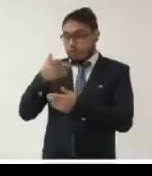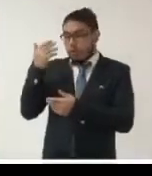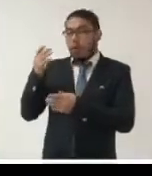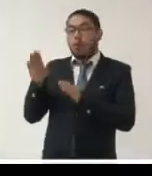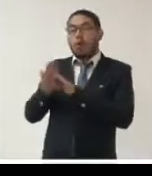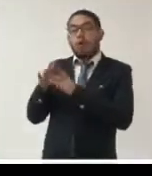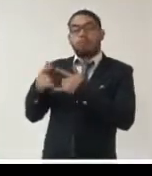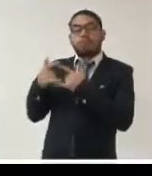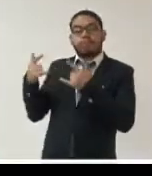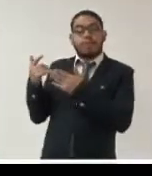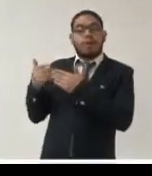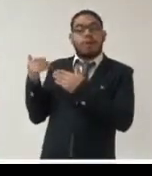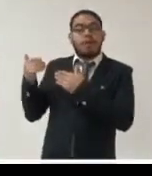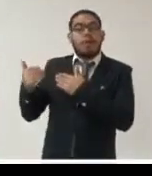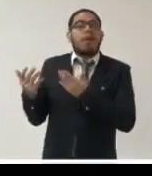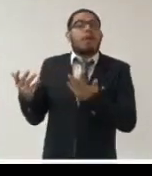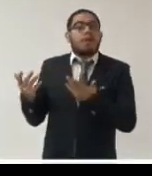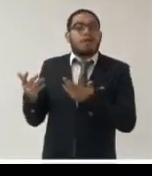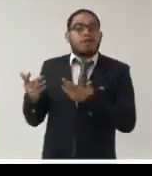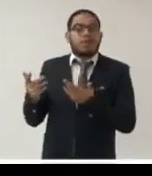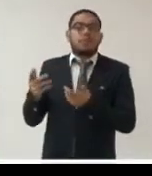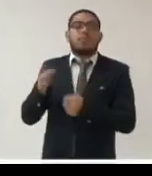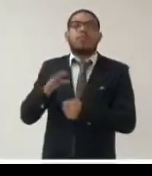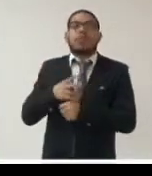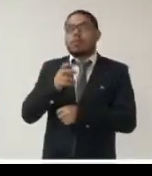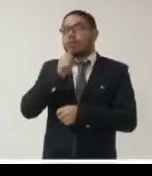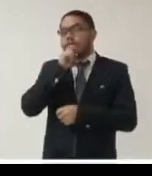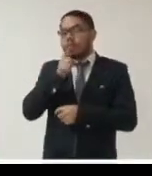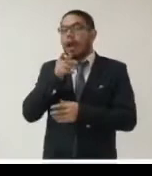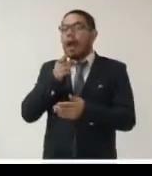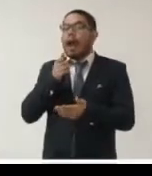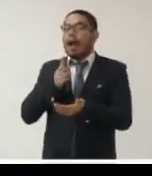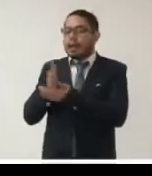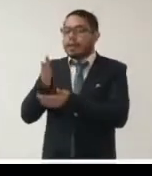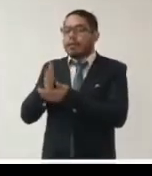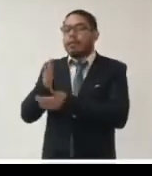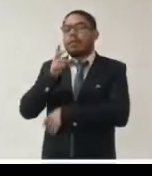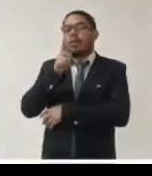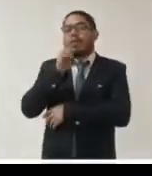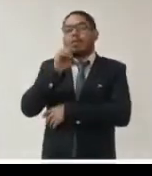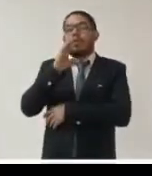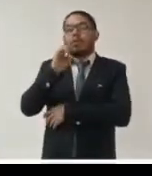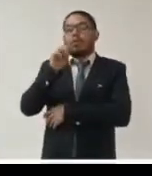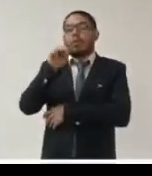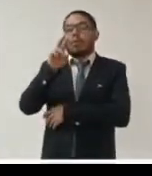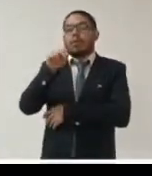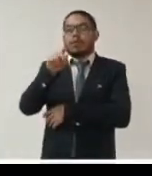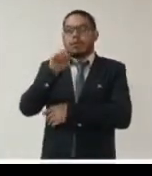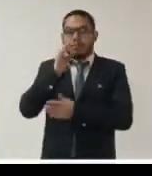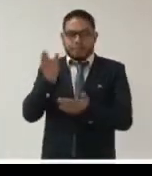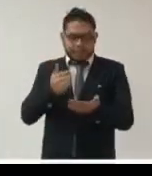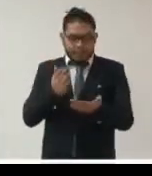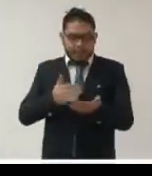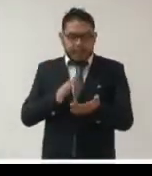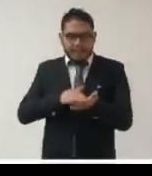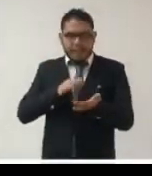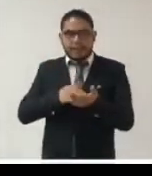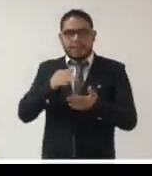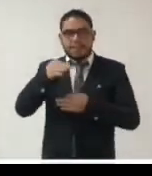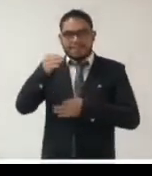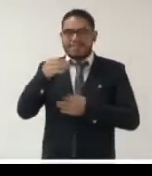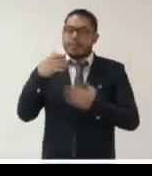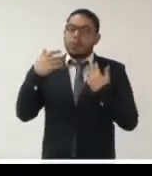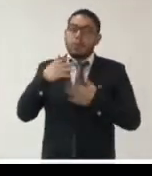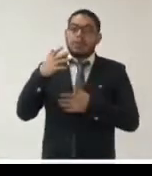podemos ejercer estos derechos fundamentales el acceso a documentos en formato físico ha sido otro de los grandes